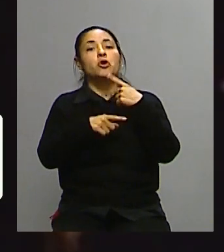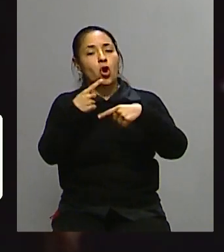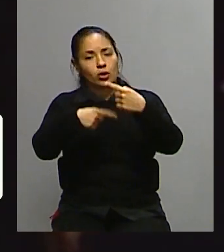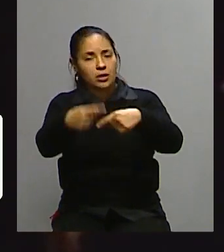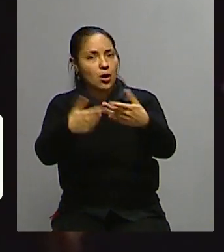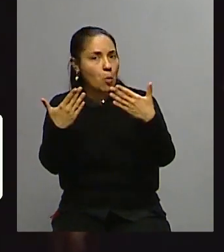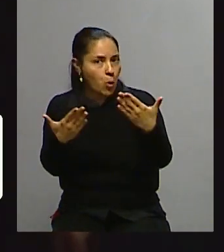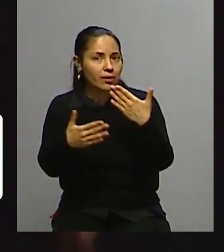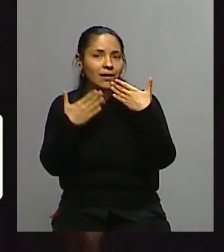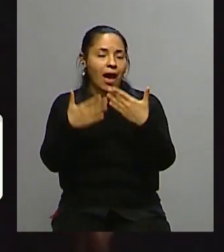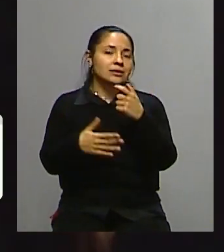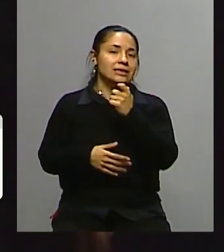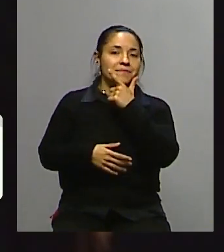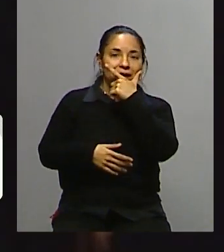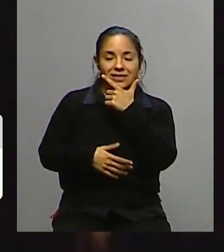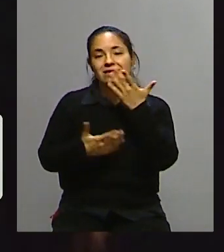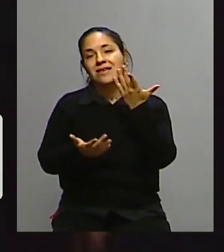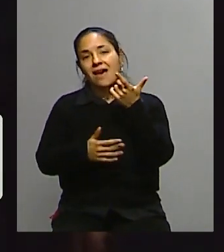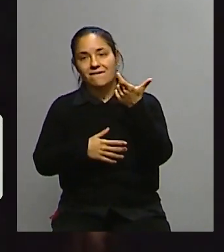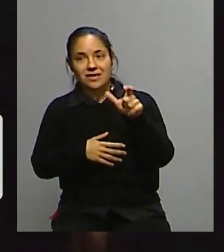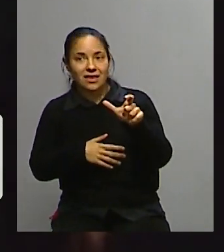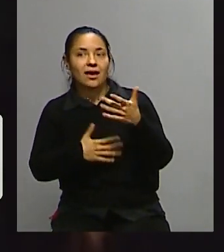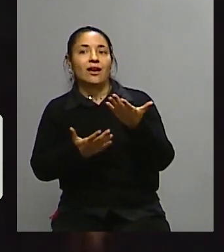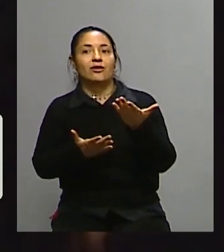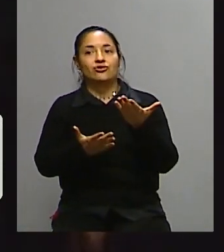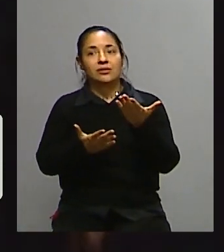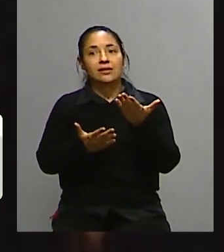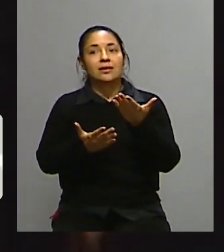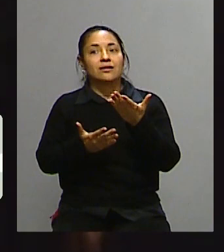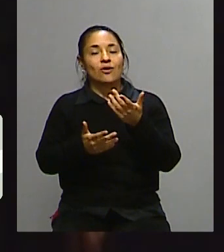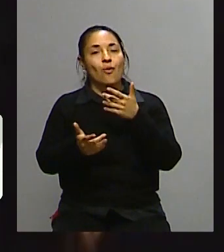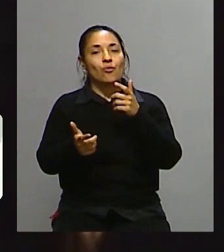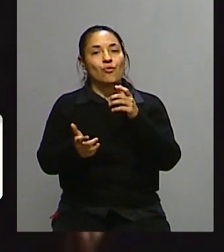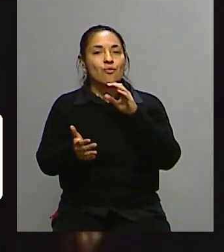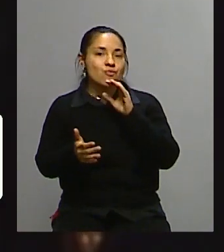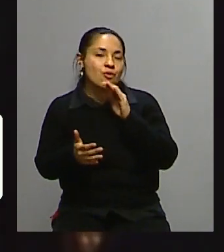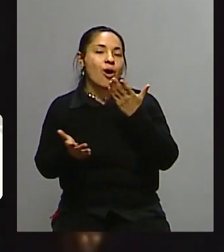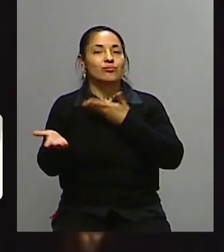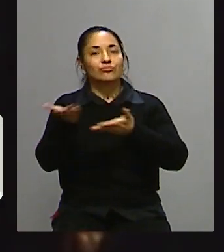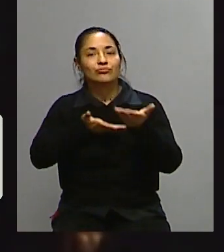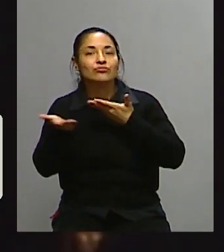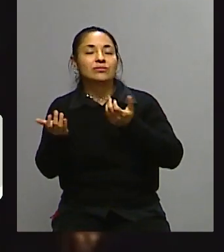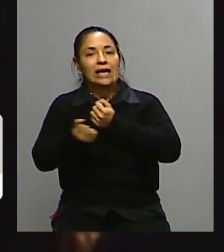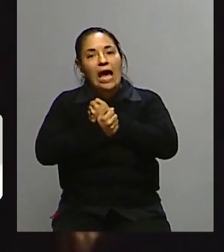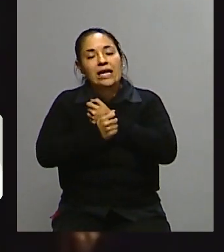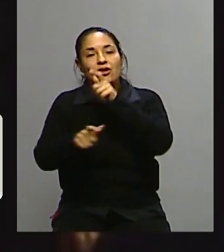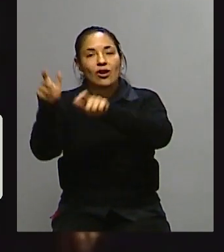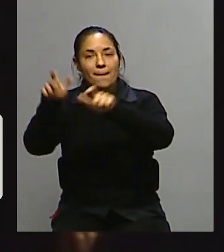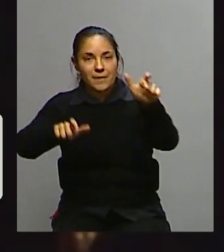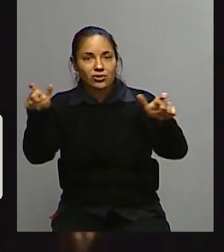con mucha simpatía, como se ve en muchos otros videos, con mucha simpatía, con mucho humor, ganándose realmente el cariño de la gente,